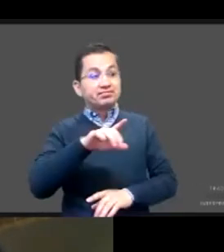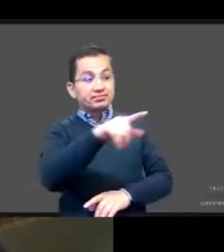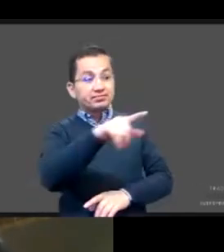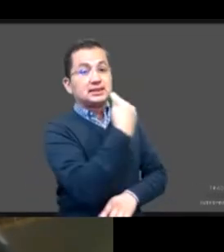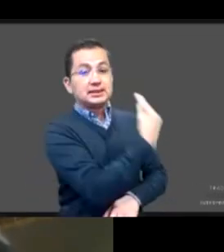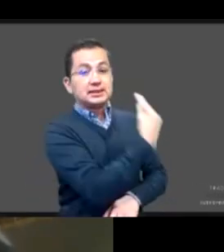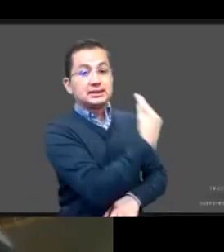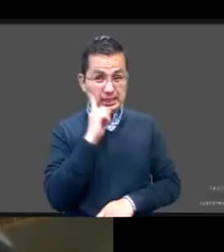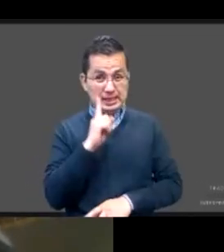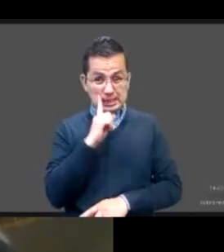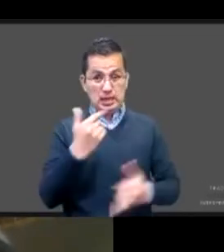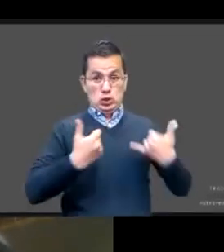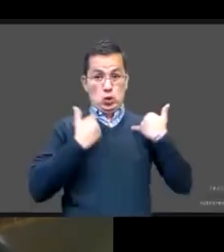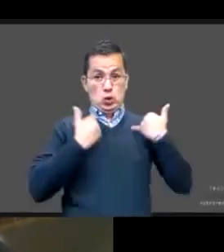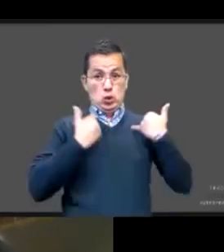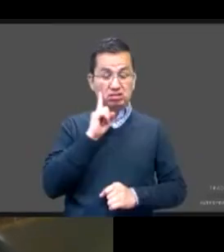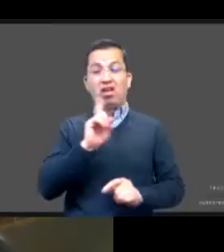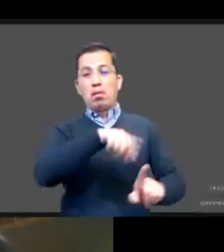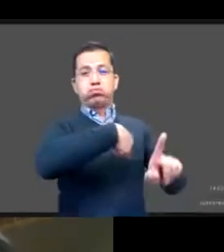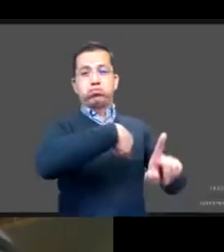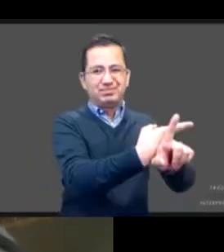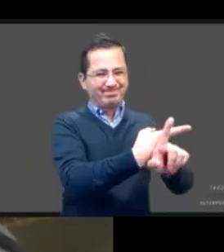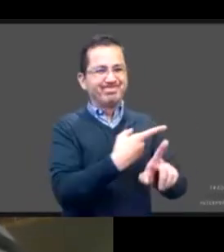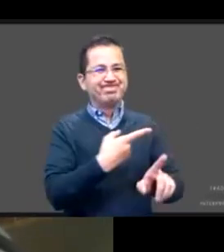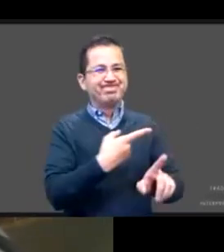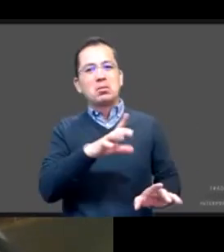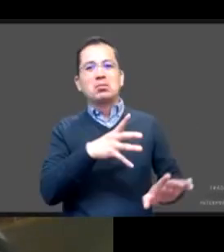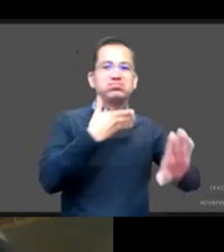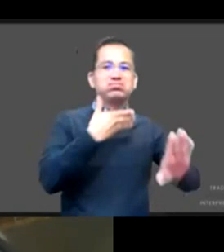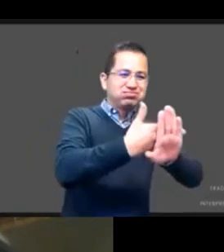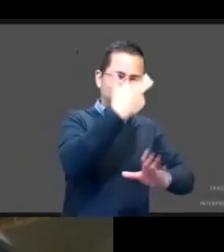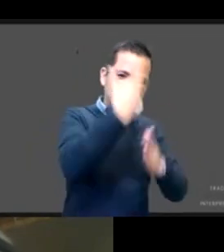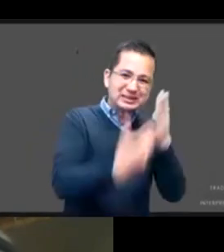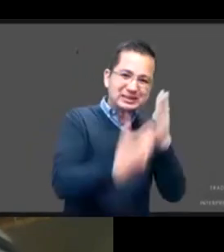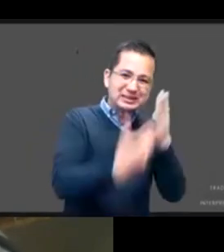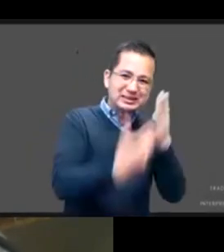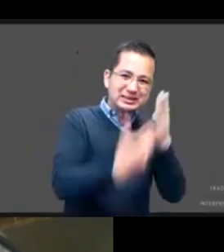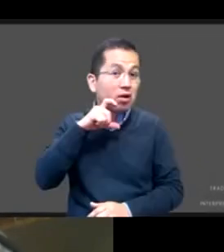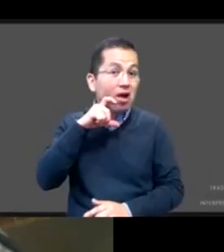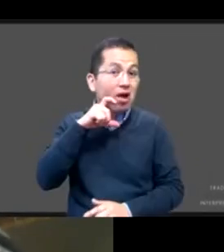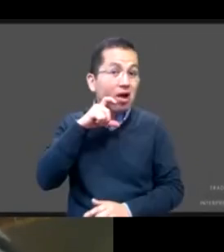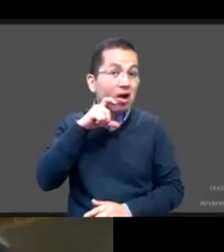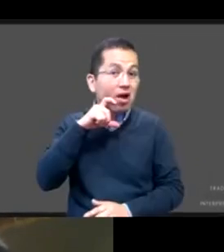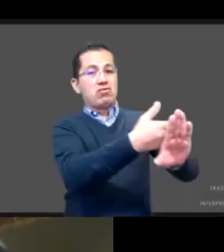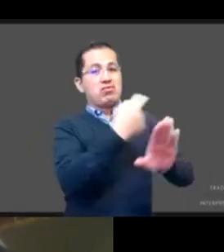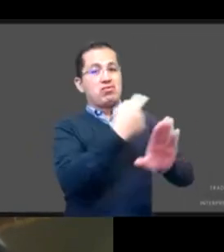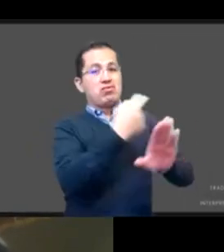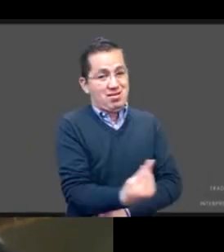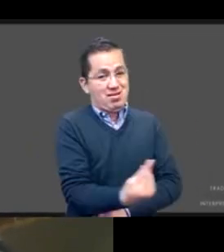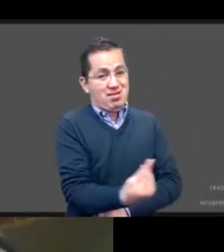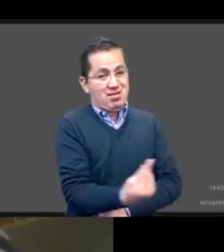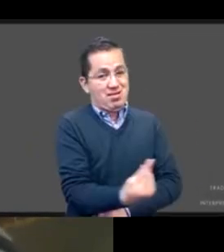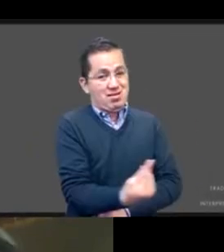y adolescentes que se está ejerciendo. Y creo, quiero rescatar acá, uno de los datos que se daban